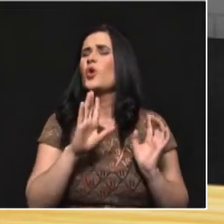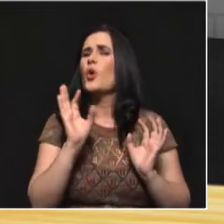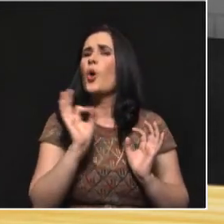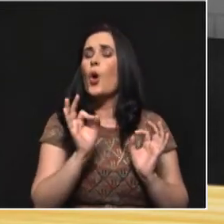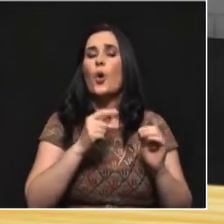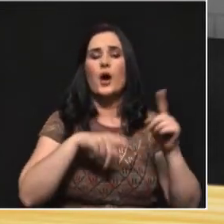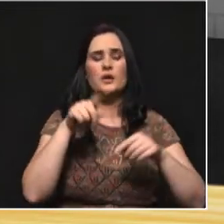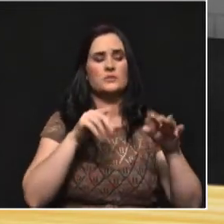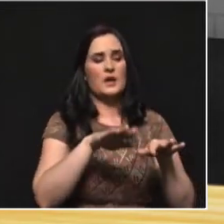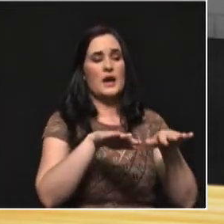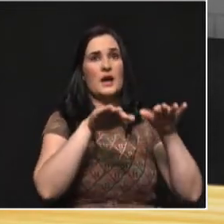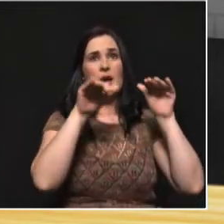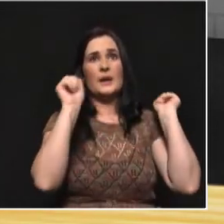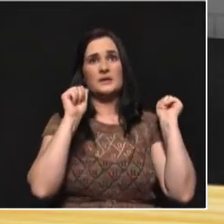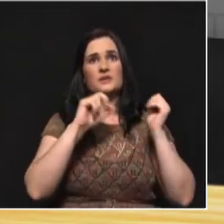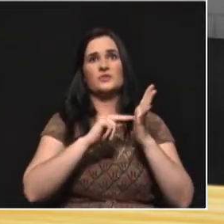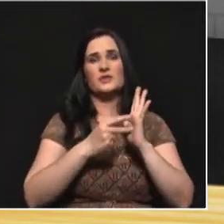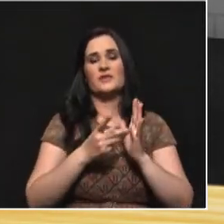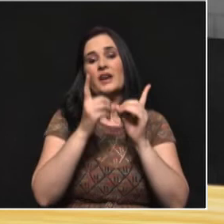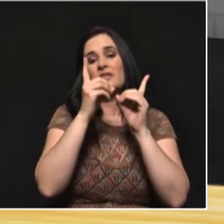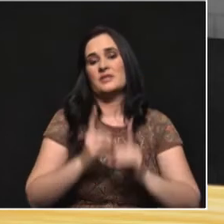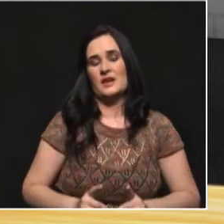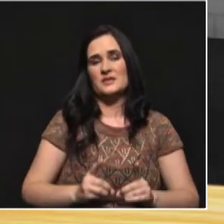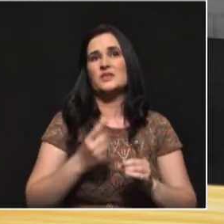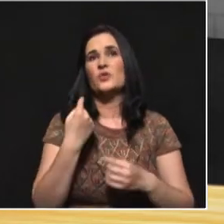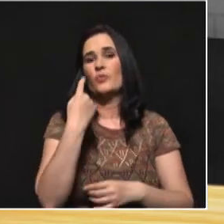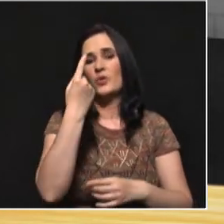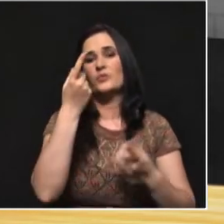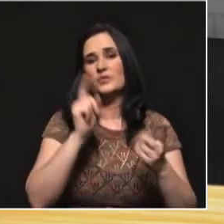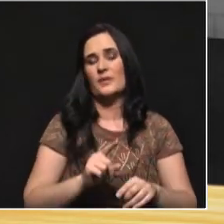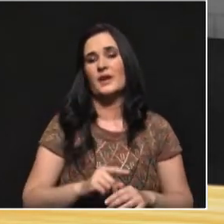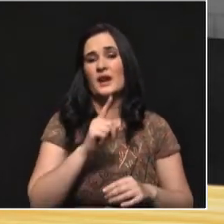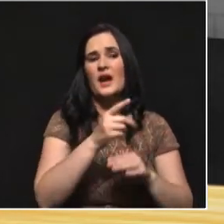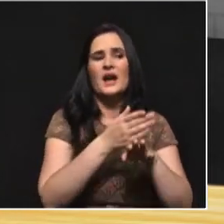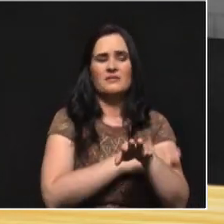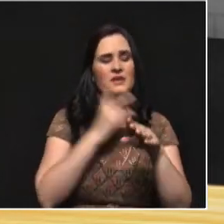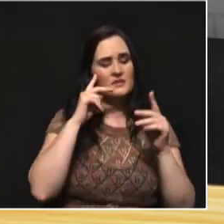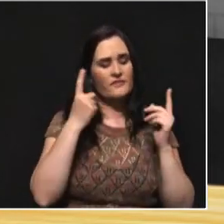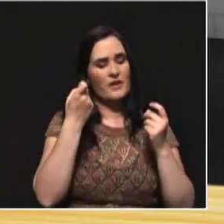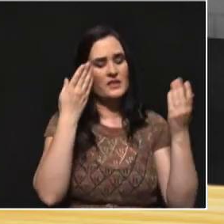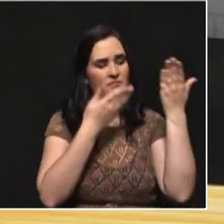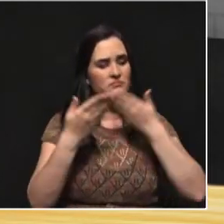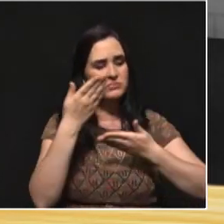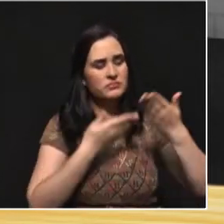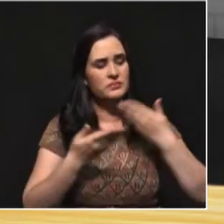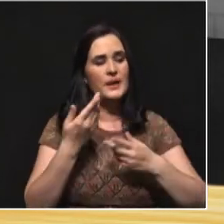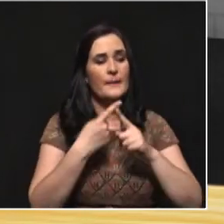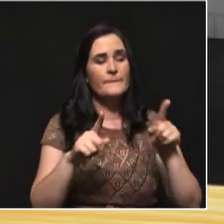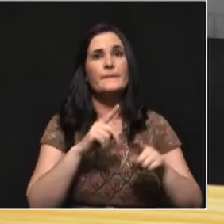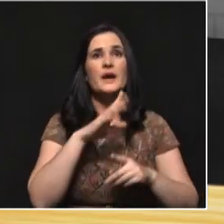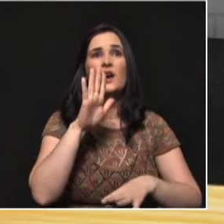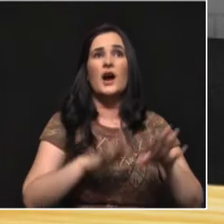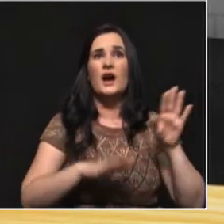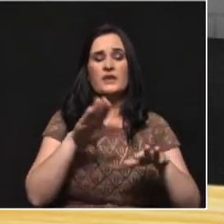abstención también es una decisión política. Y eso poco se ha estudiado la abstención, pero simplemente